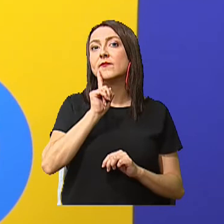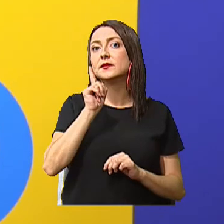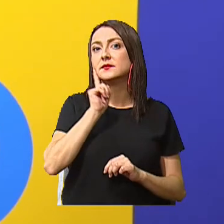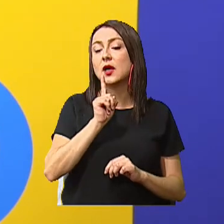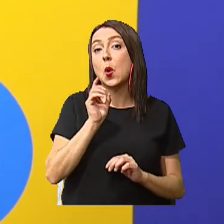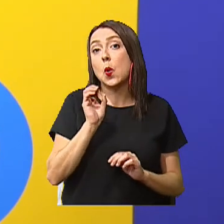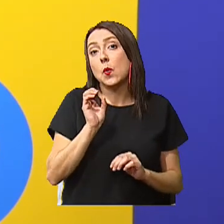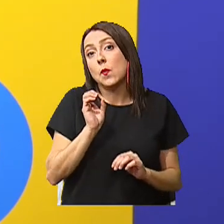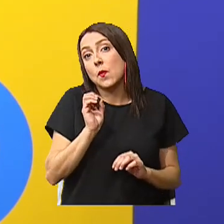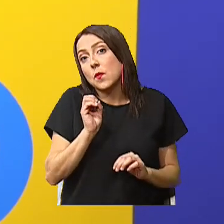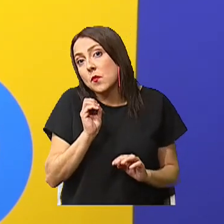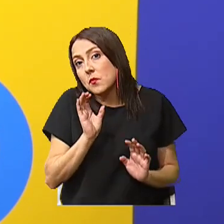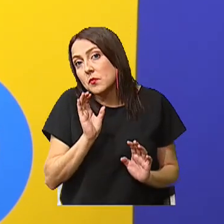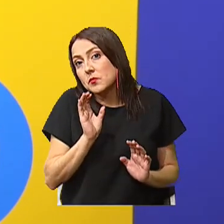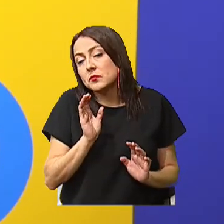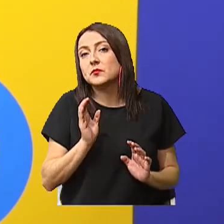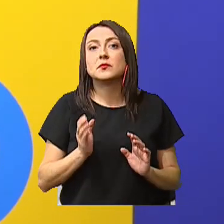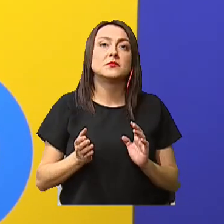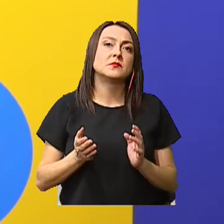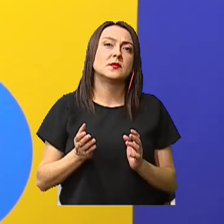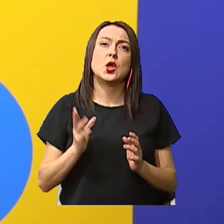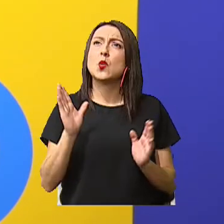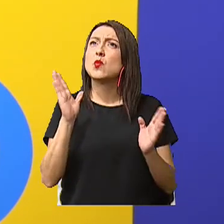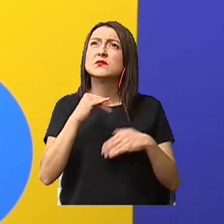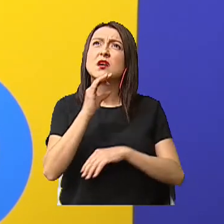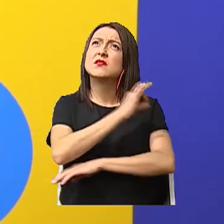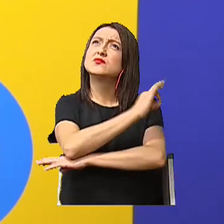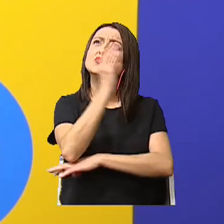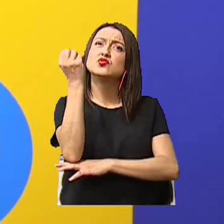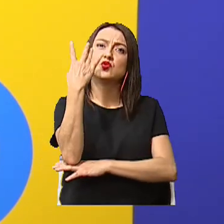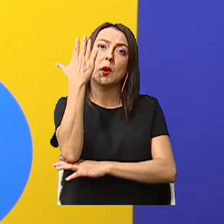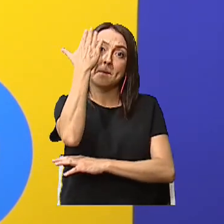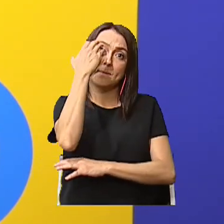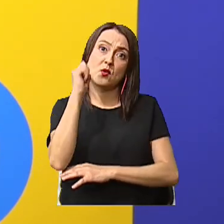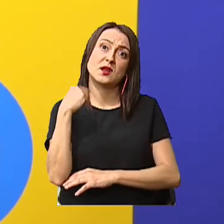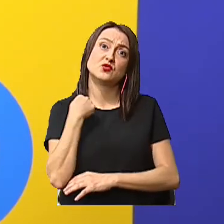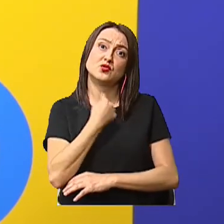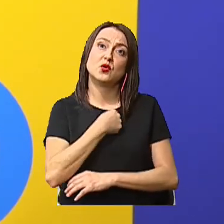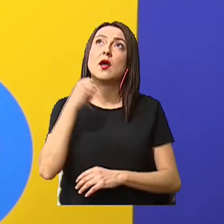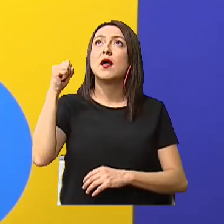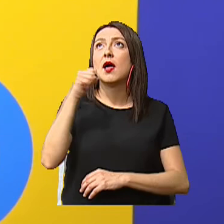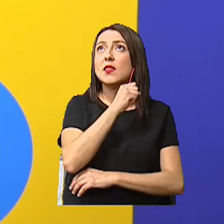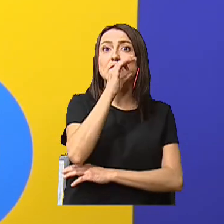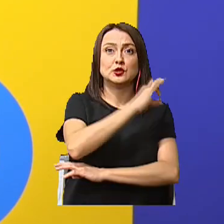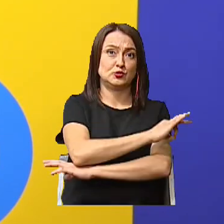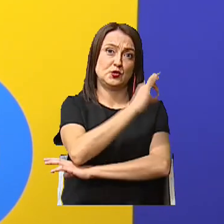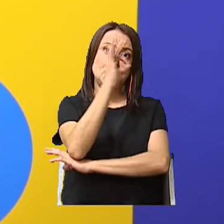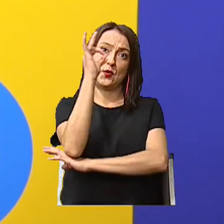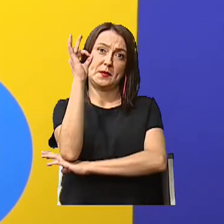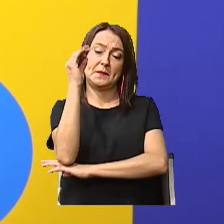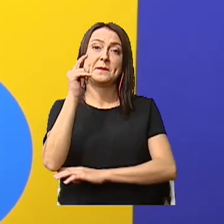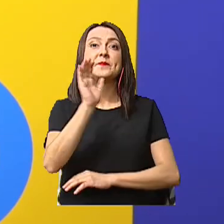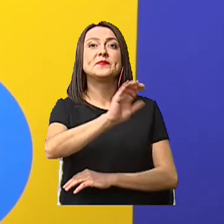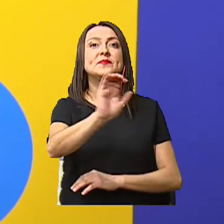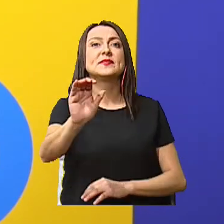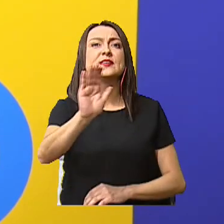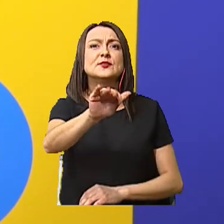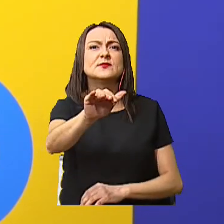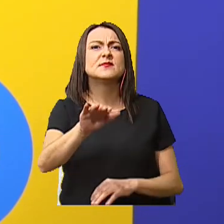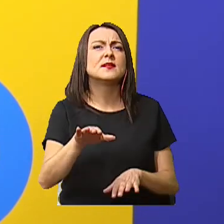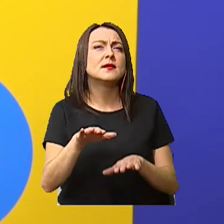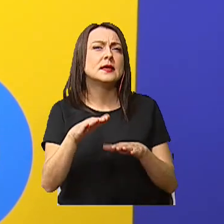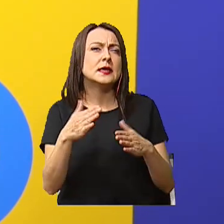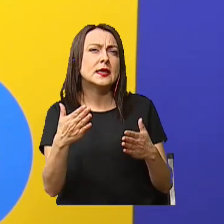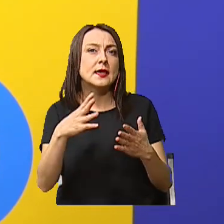O En este caso No estaba el sol Por eso le cantamos Al sol Bueno niños ¿Qué